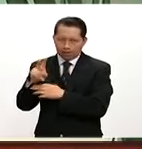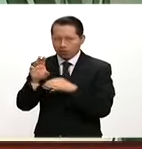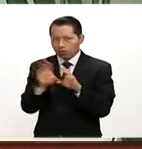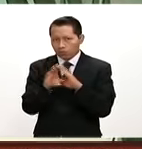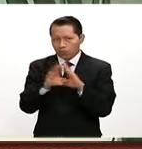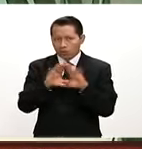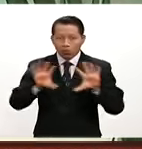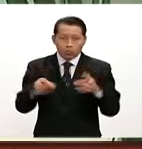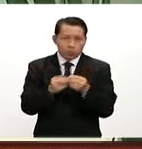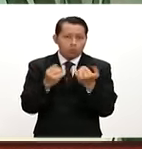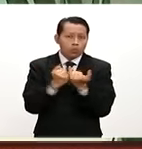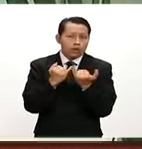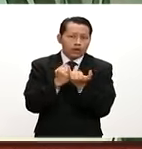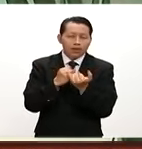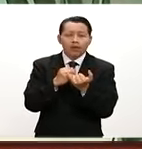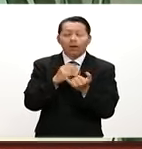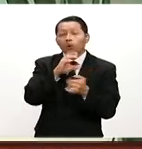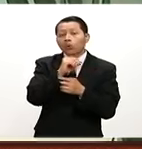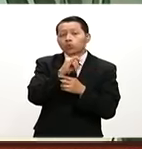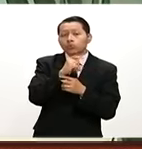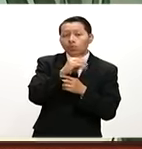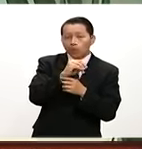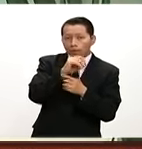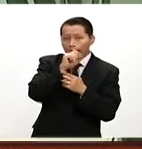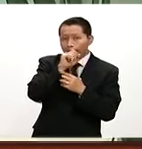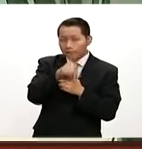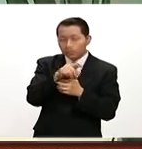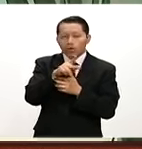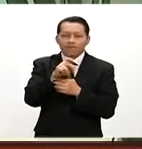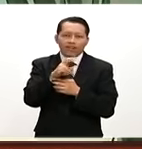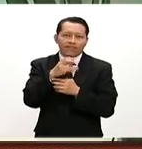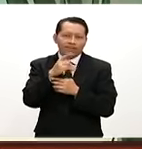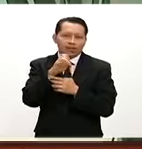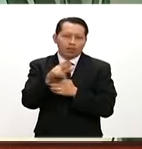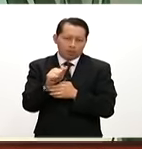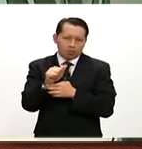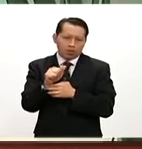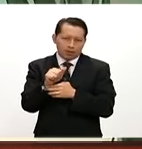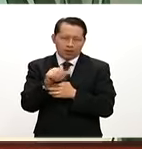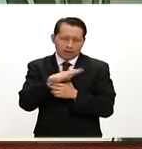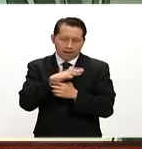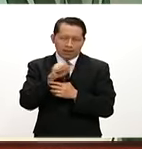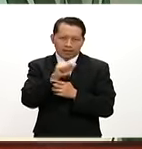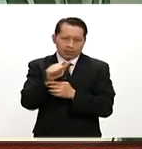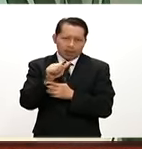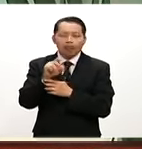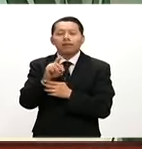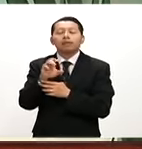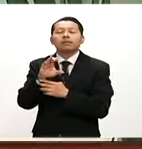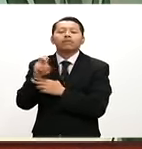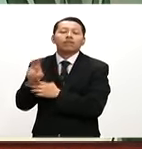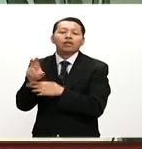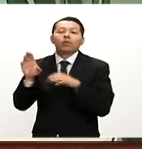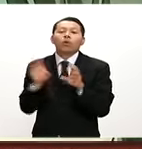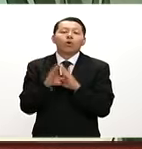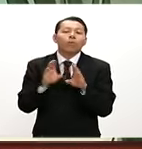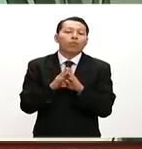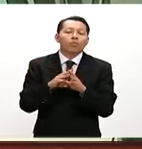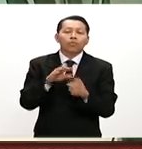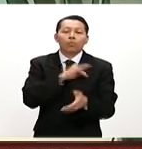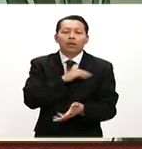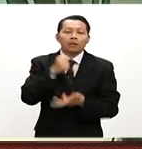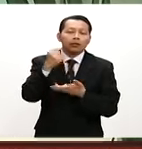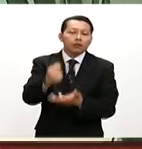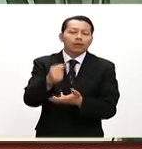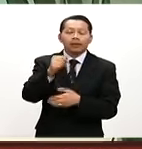conjuntamente con constructora pavimentadora Vice S.A. de C.B. por un importe de